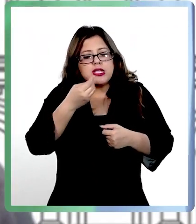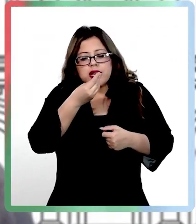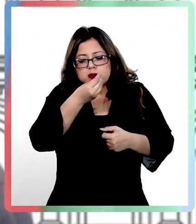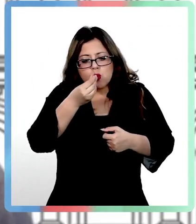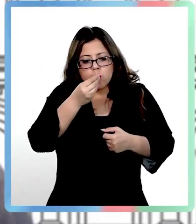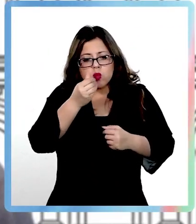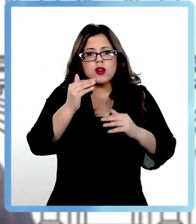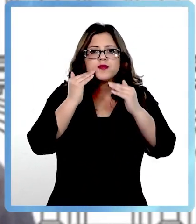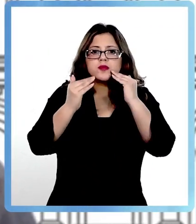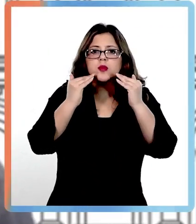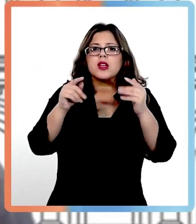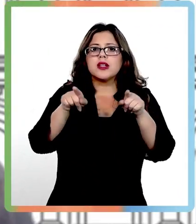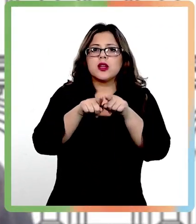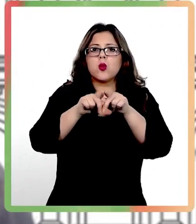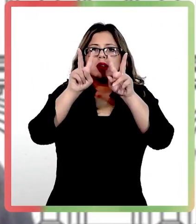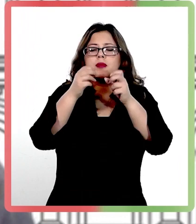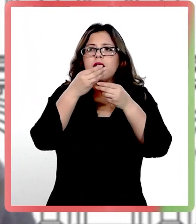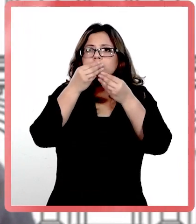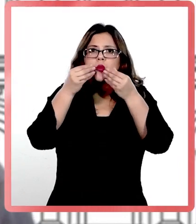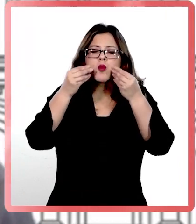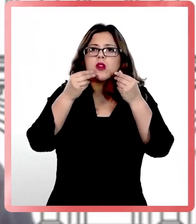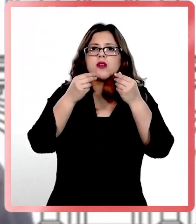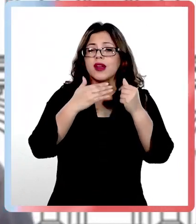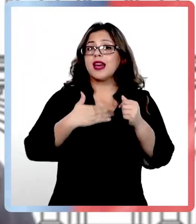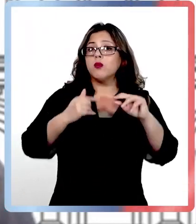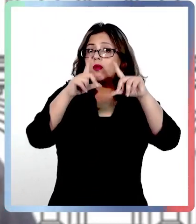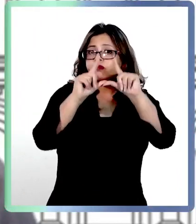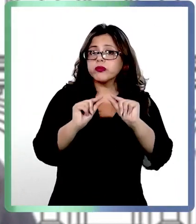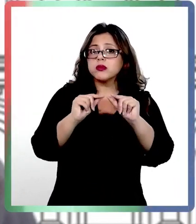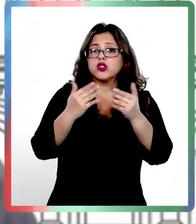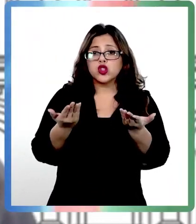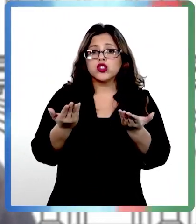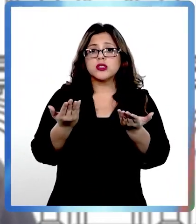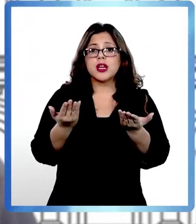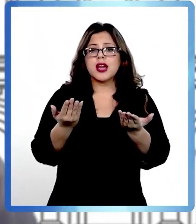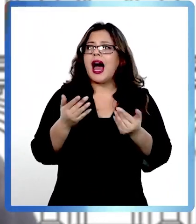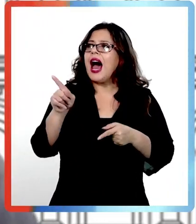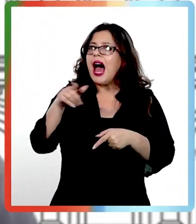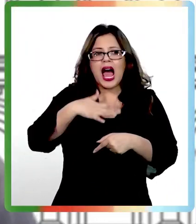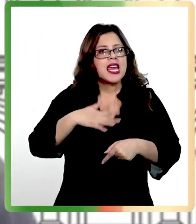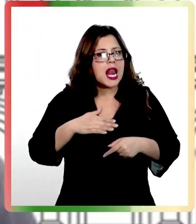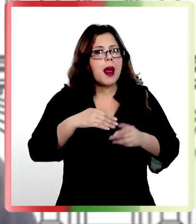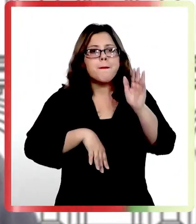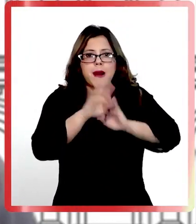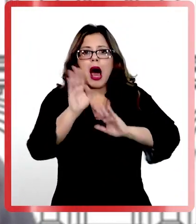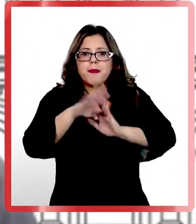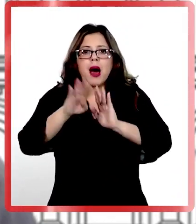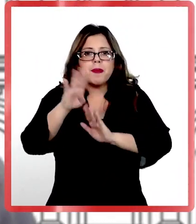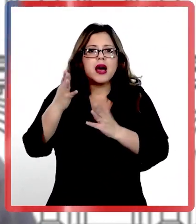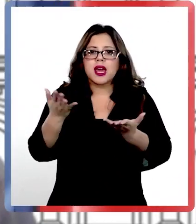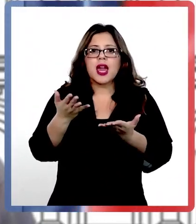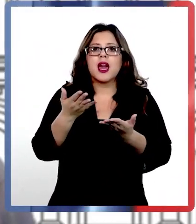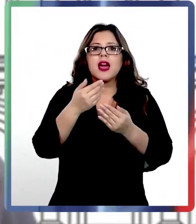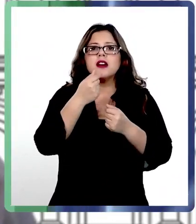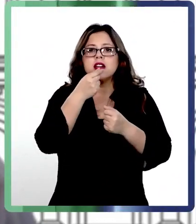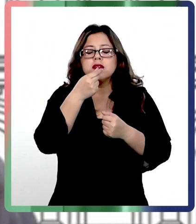genera que ese umbral de dulzor no lo queremos bajar. Entonces, pues siempre vamos a querer cosas dulces y más dulces aún. Y no